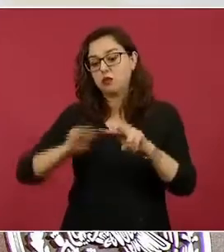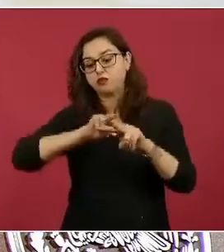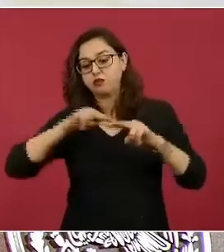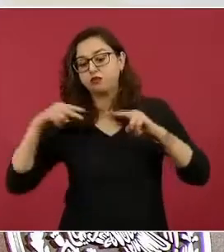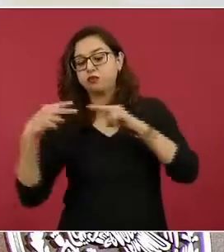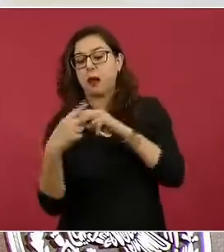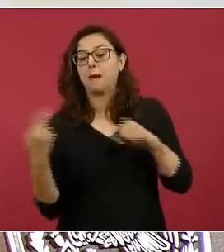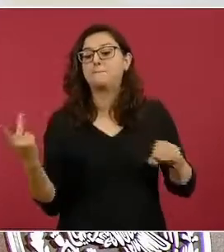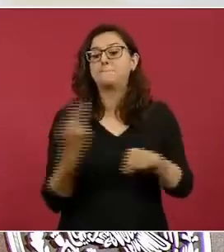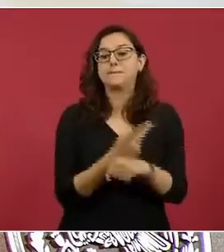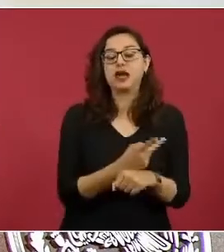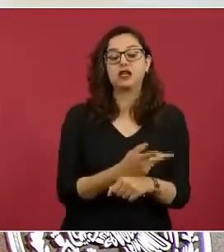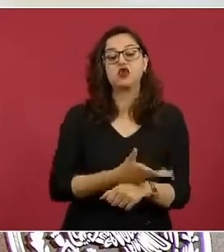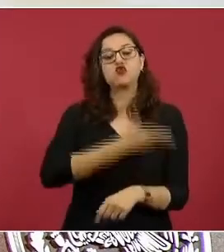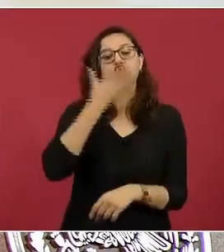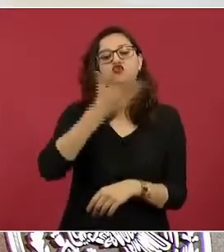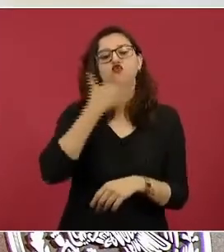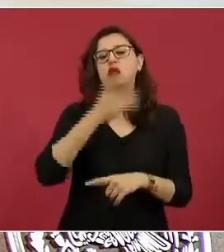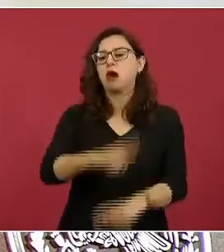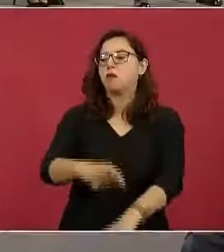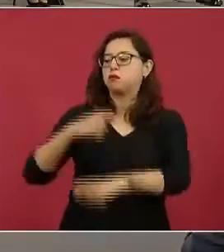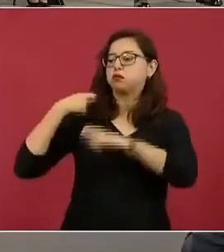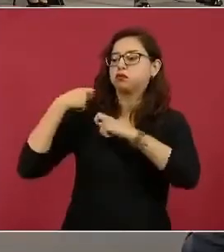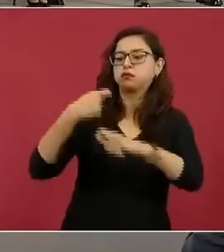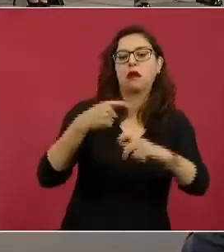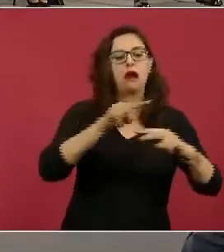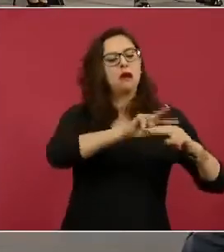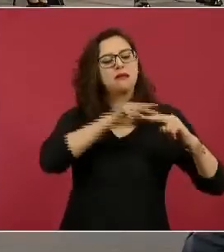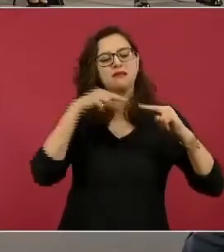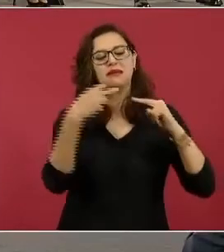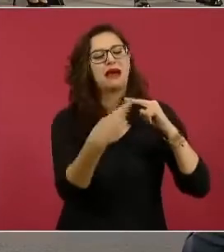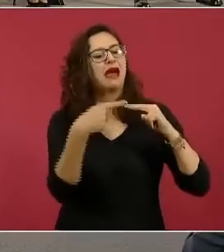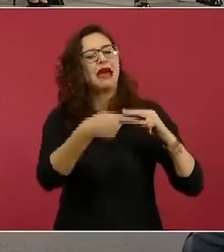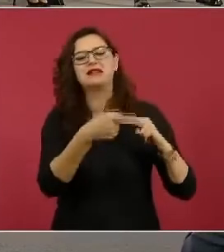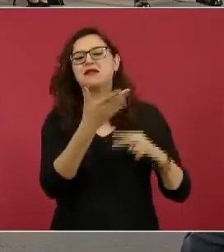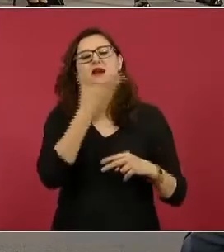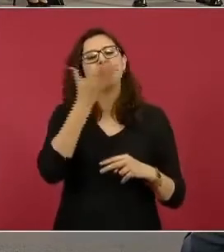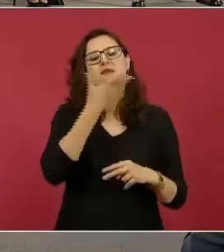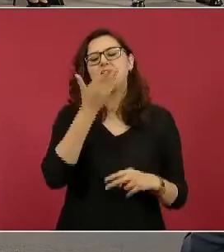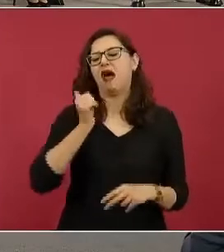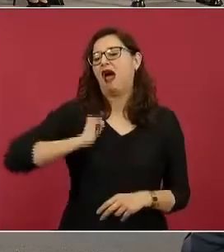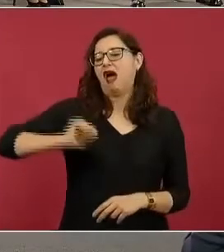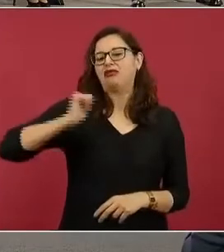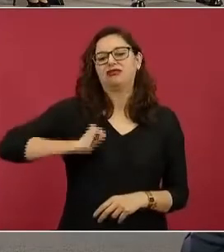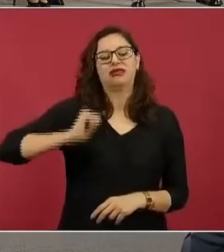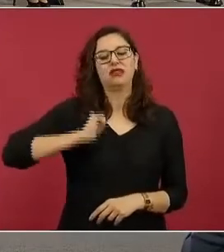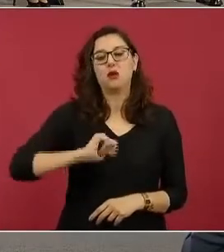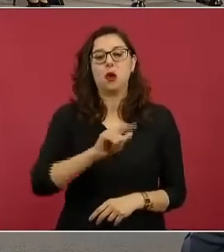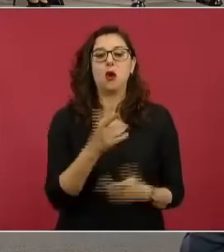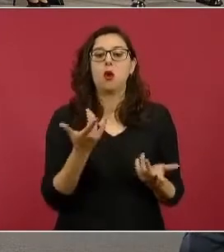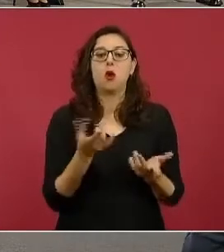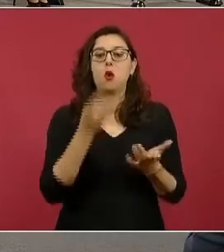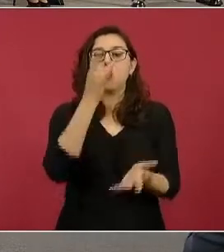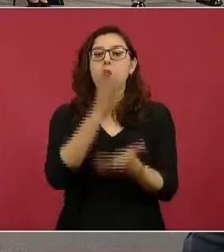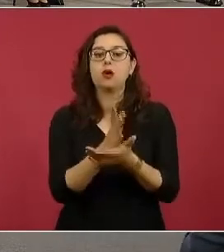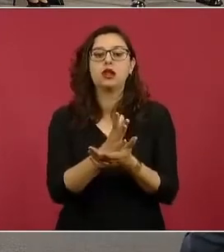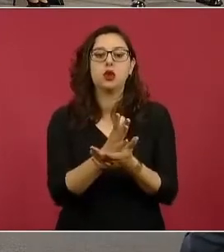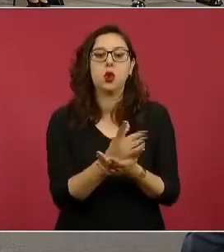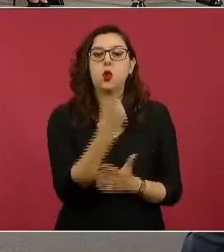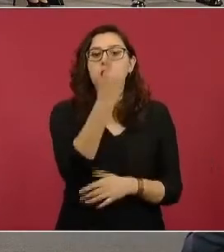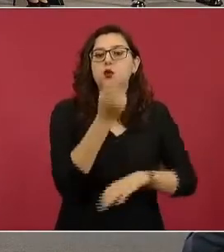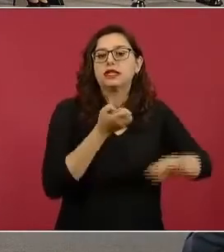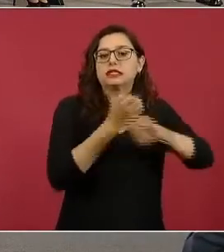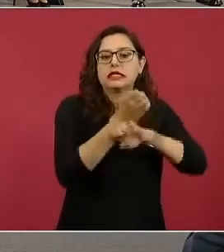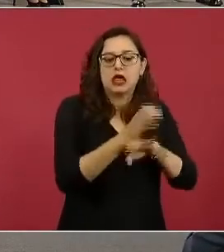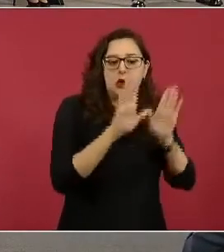forense no lo va a solucionar. La dinámica de desaparición no respeta fronteras. Entonces, no importa que